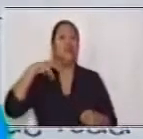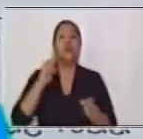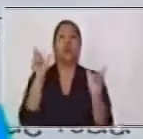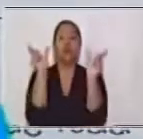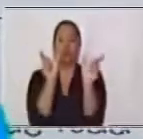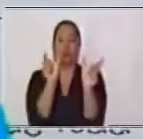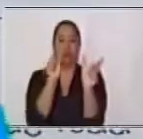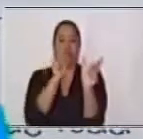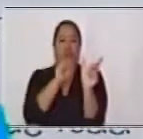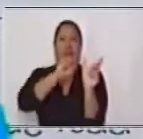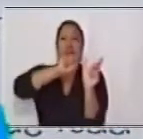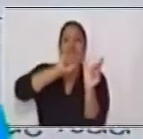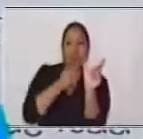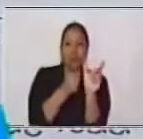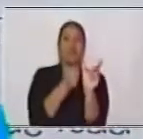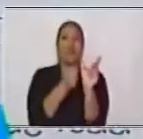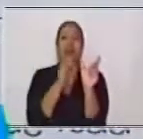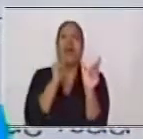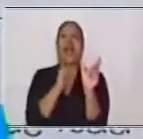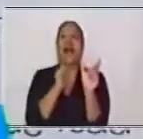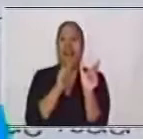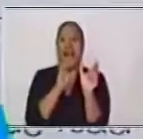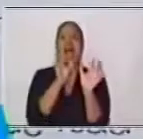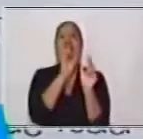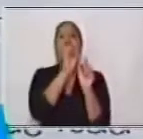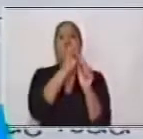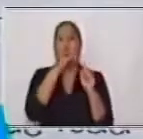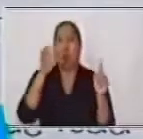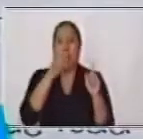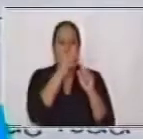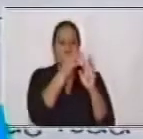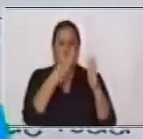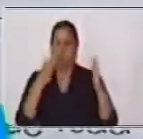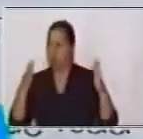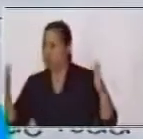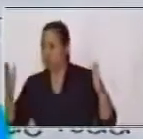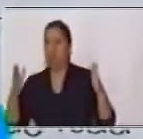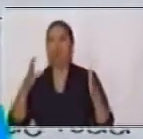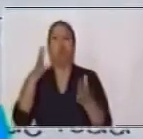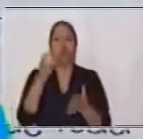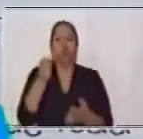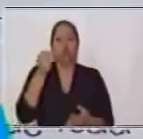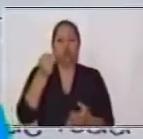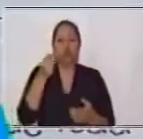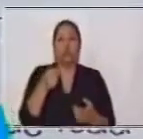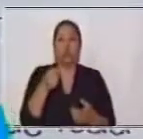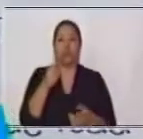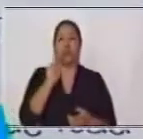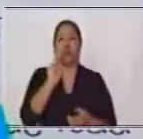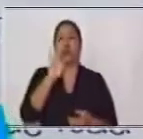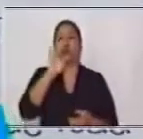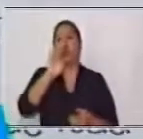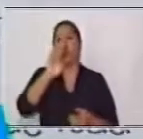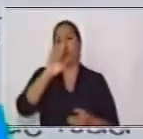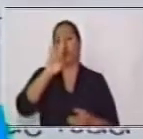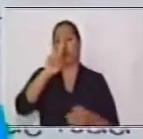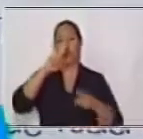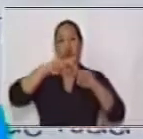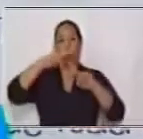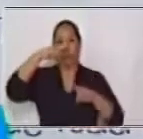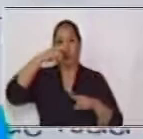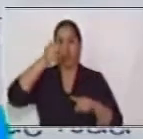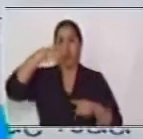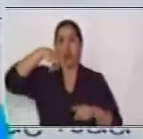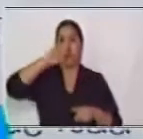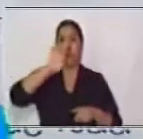llama oración yuxtapuesta. Si tú lo separas, al momento de leer, ambas oraciones o todas las oraciones